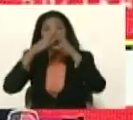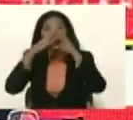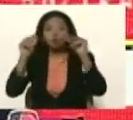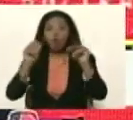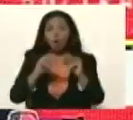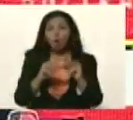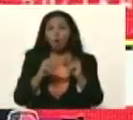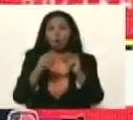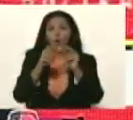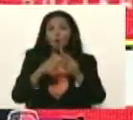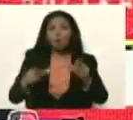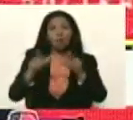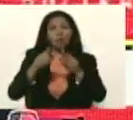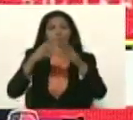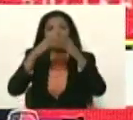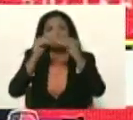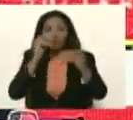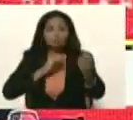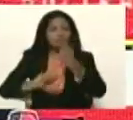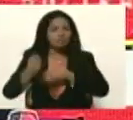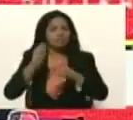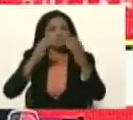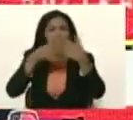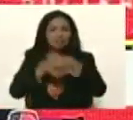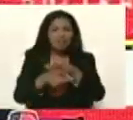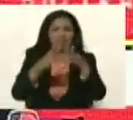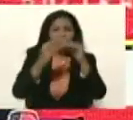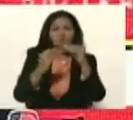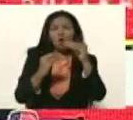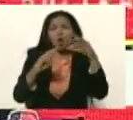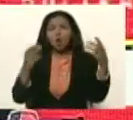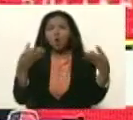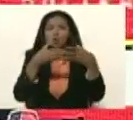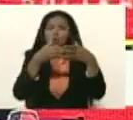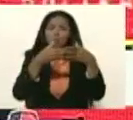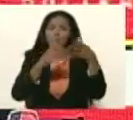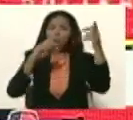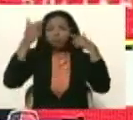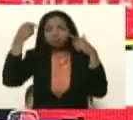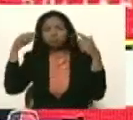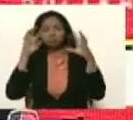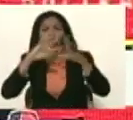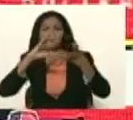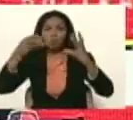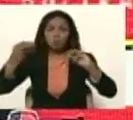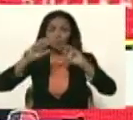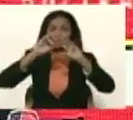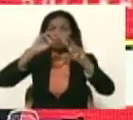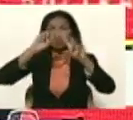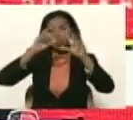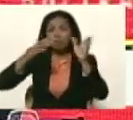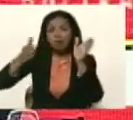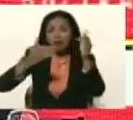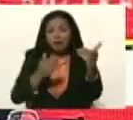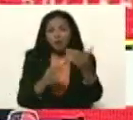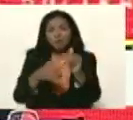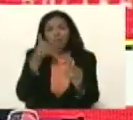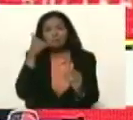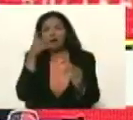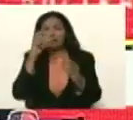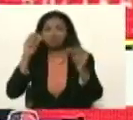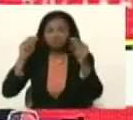todas las unidades populares de defensa integral, todas las VCH, todos los consejos comunales, todo un pueblo. Con una llamada.